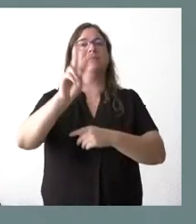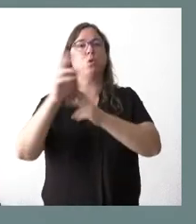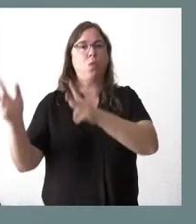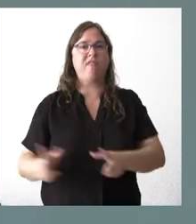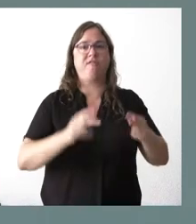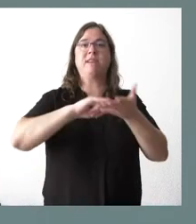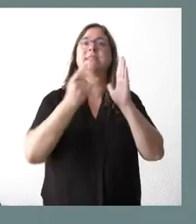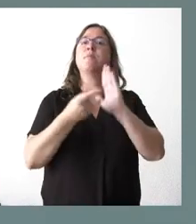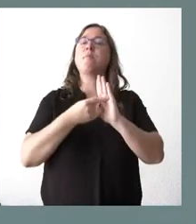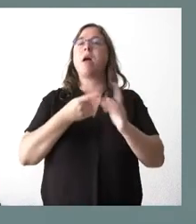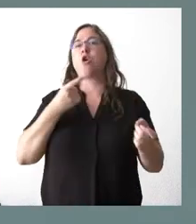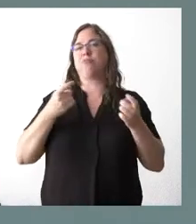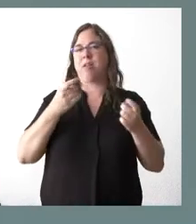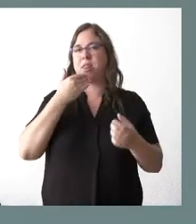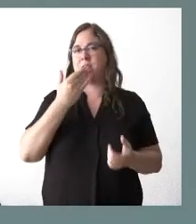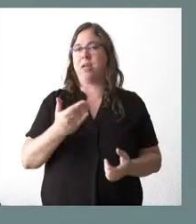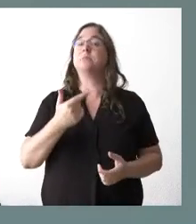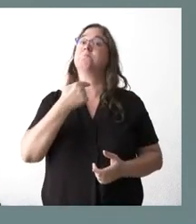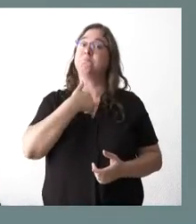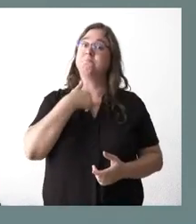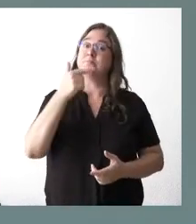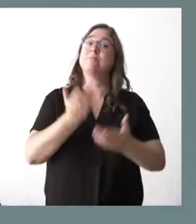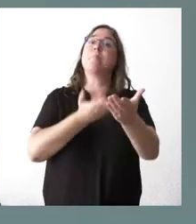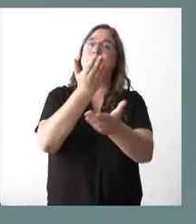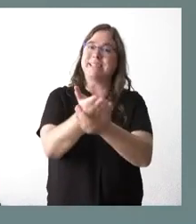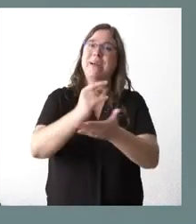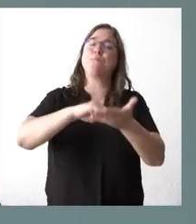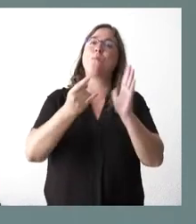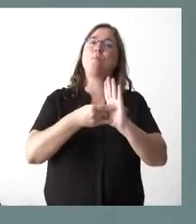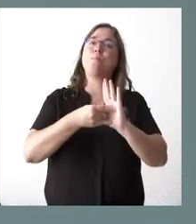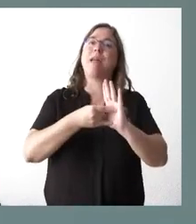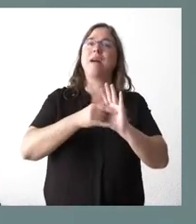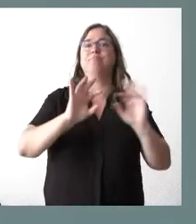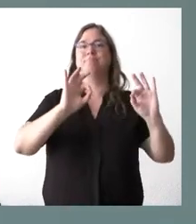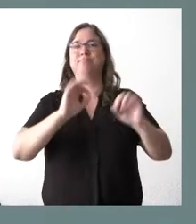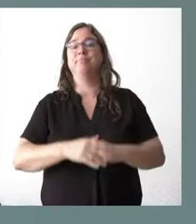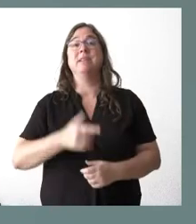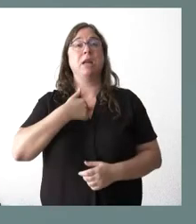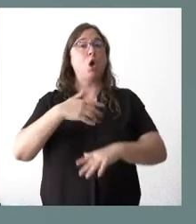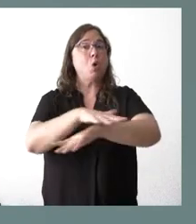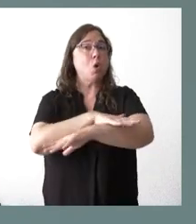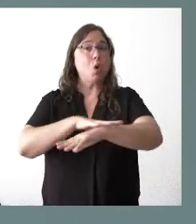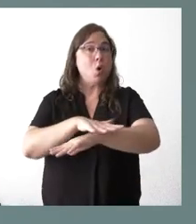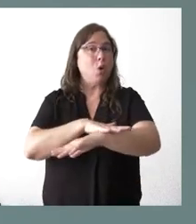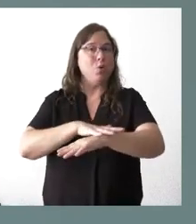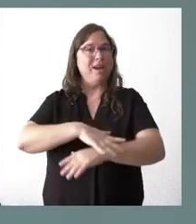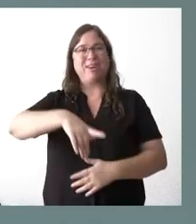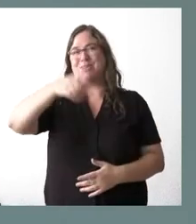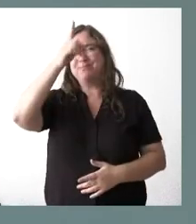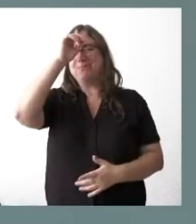contingencia del cual se ha hablado. Y estas propuestas son las que presentamos para el plan de contingencia. Digamos que el Gobierno no tiene como idea,